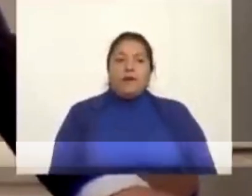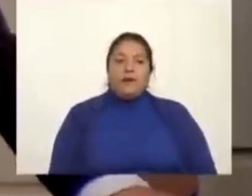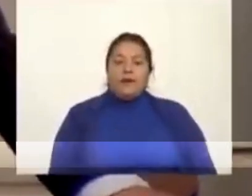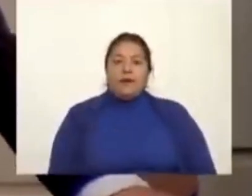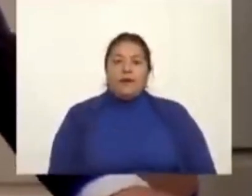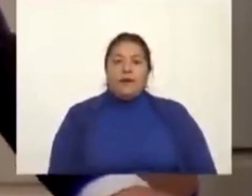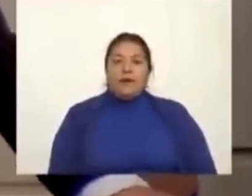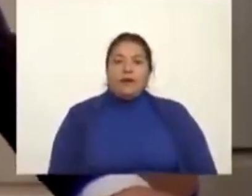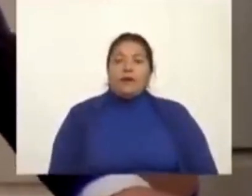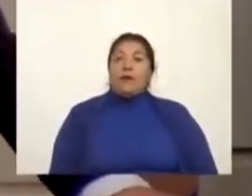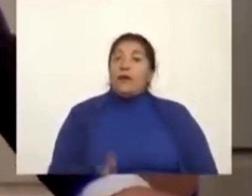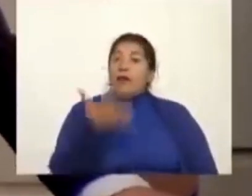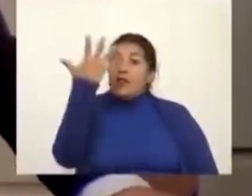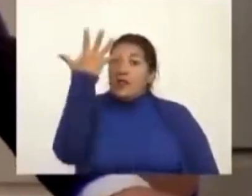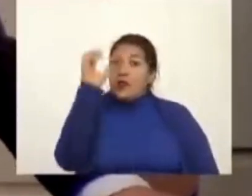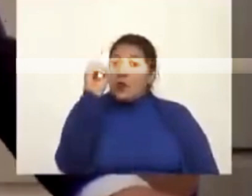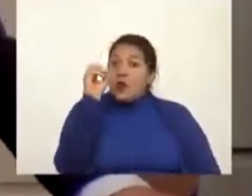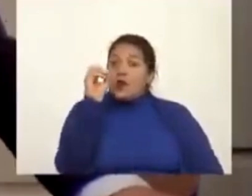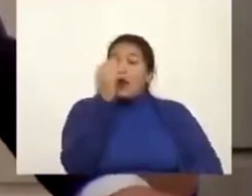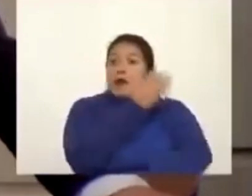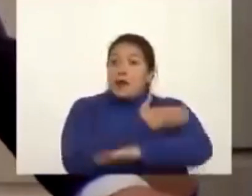Son 50 millones de dólares